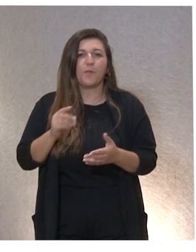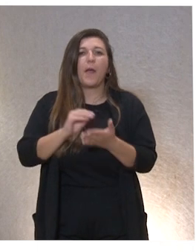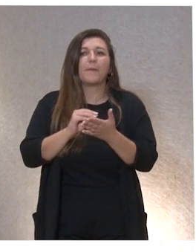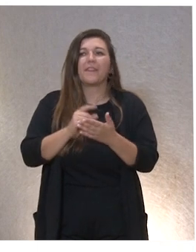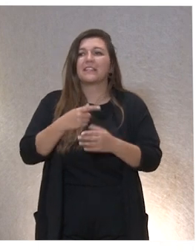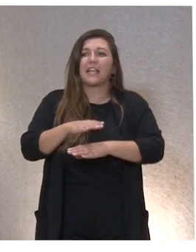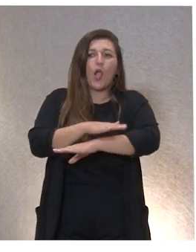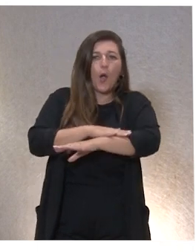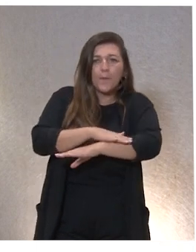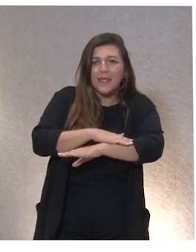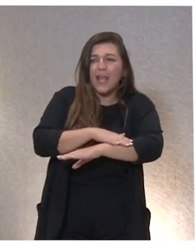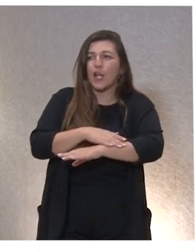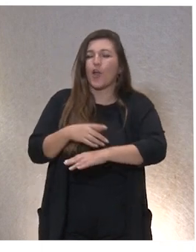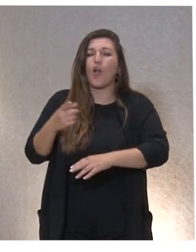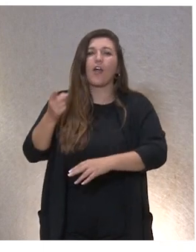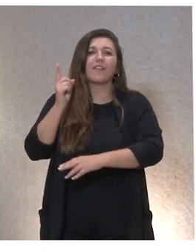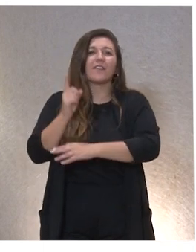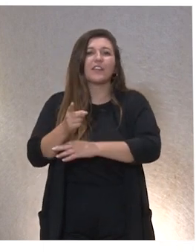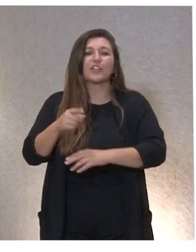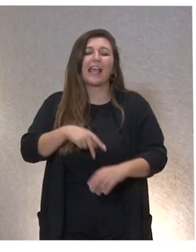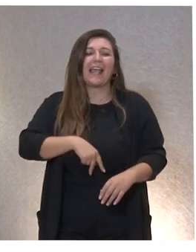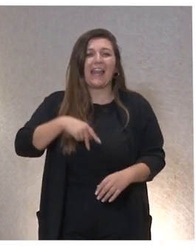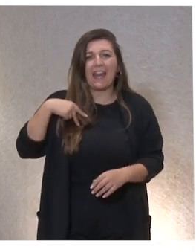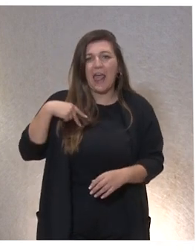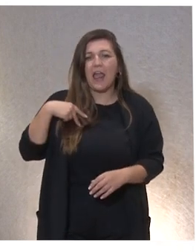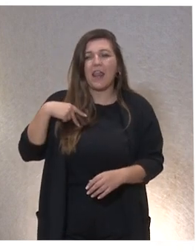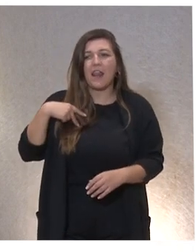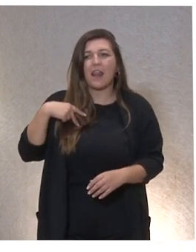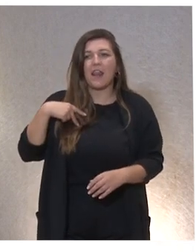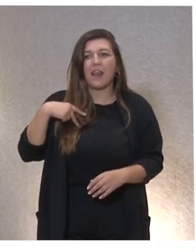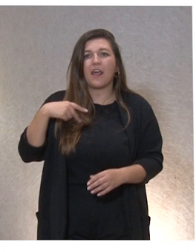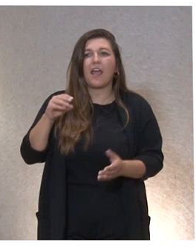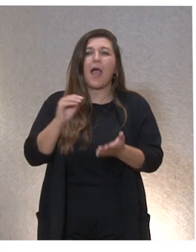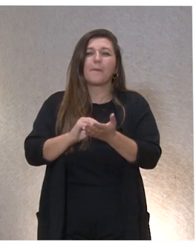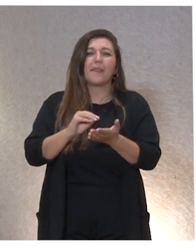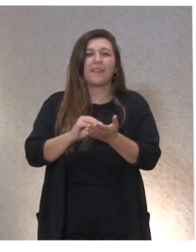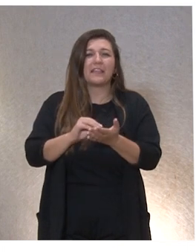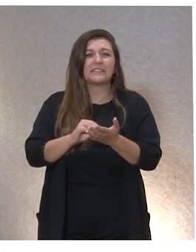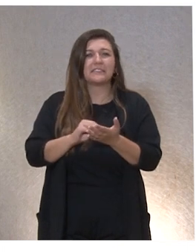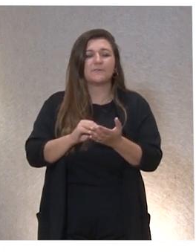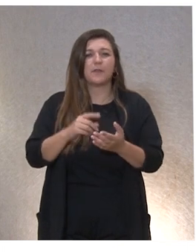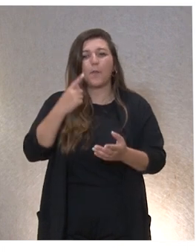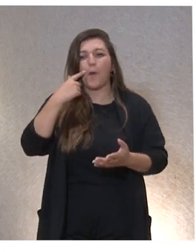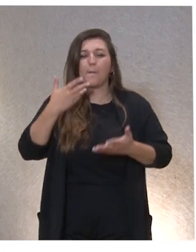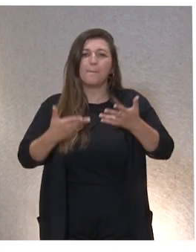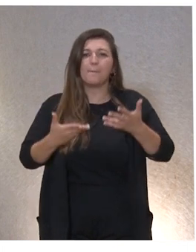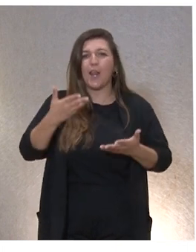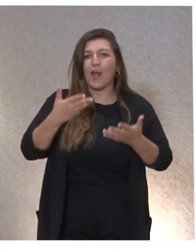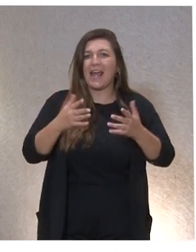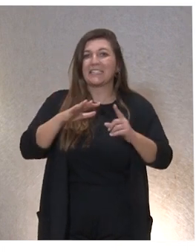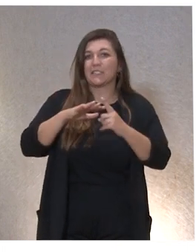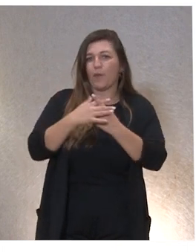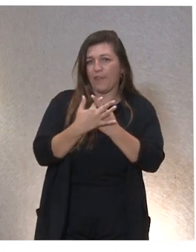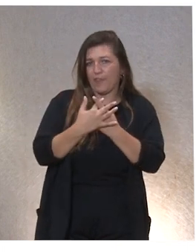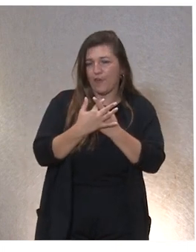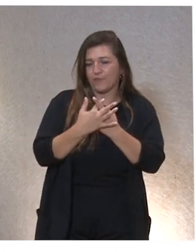los gerentes directores generales pues también tienen que valorar un poco esta situación ¿no? yo creo